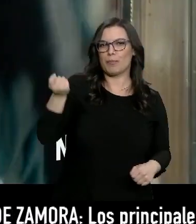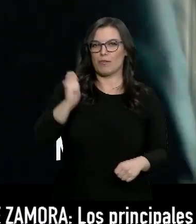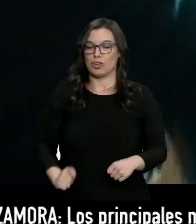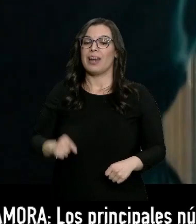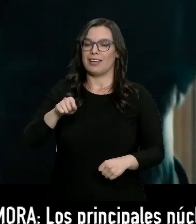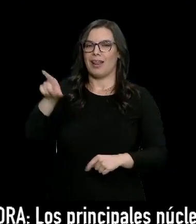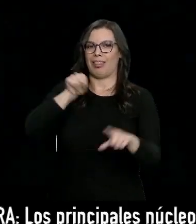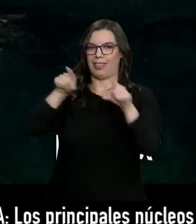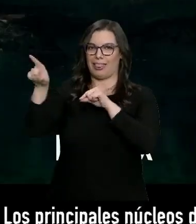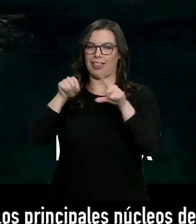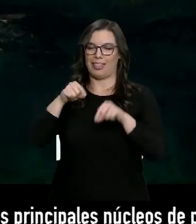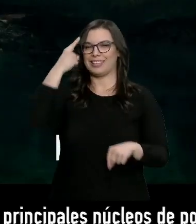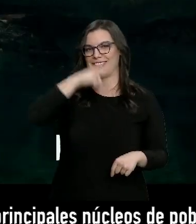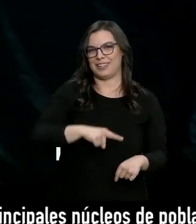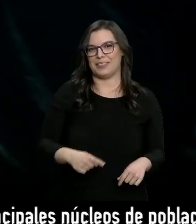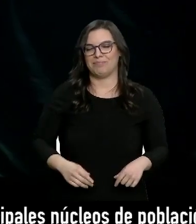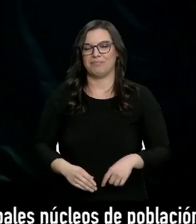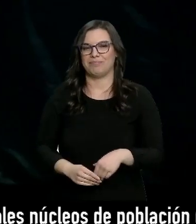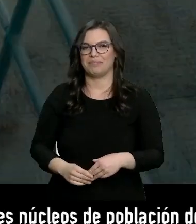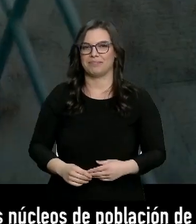en Orígenes secretos, lo ha sabido hacer.